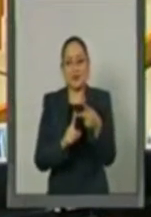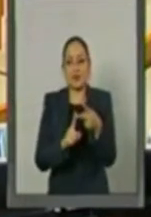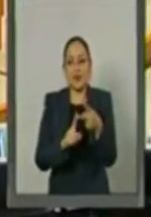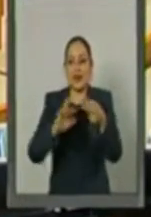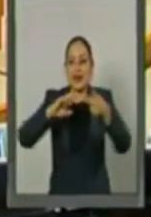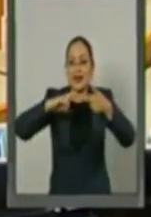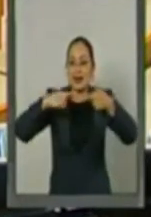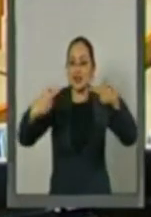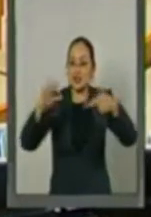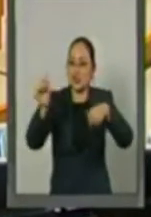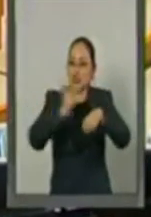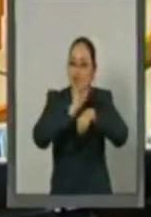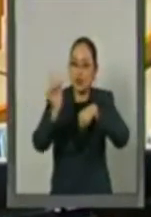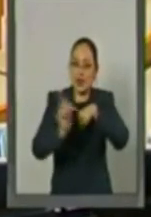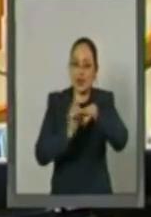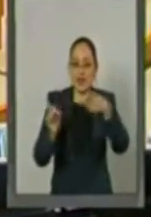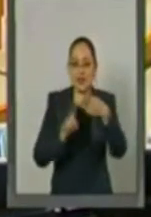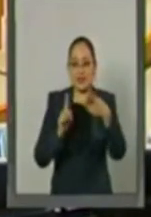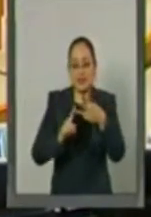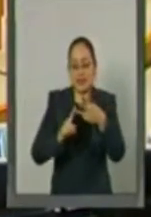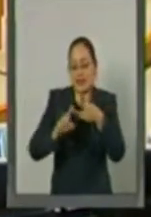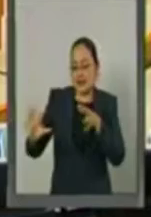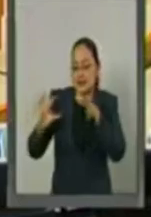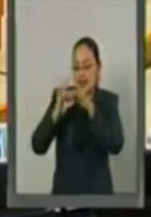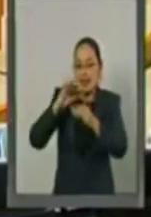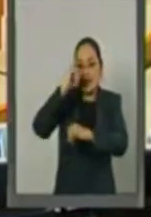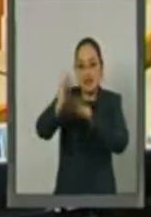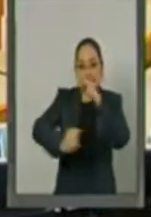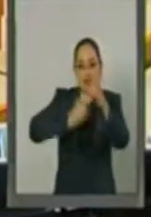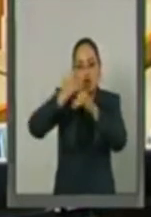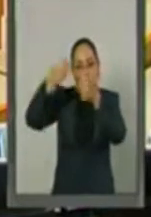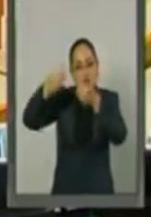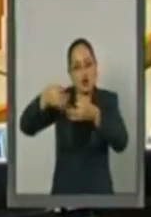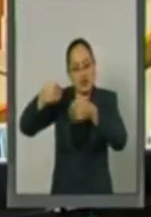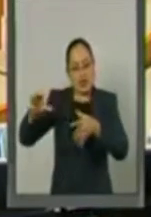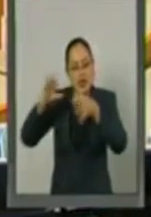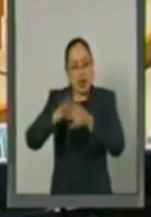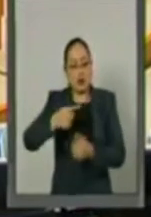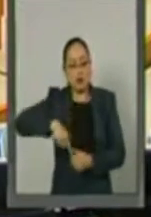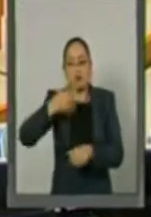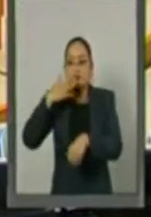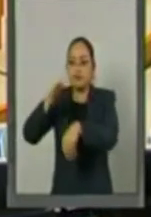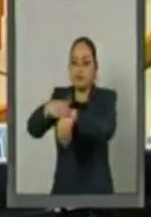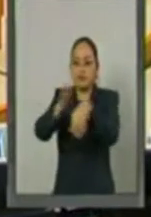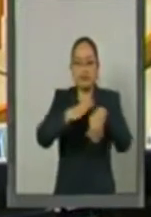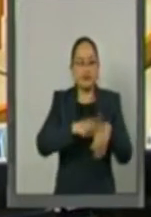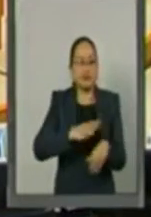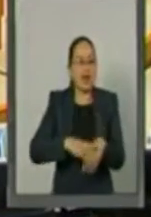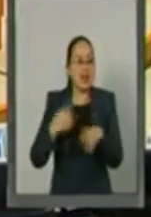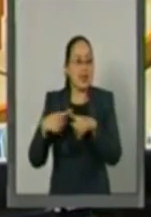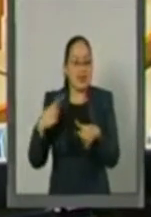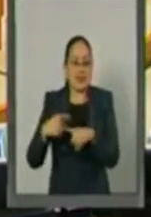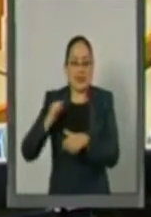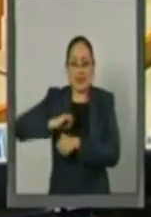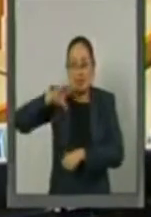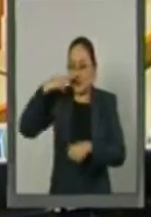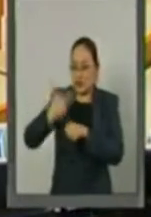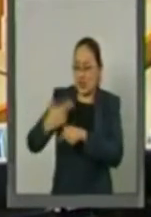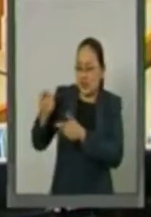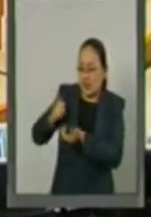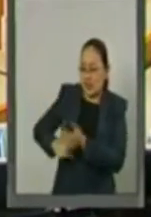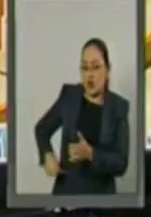relaciones exteriores, organismos internacionales, se convocó a diversos funcionarios del Gobierno de la República